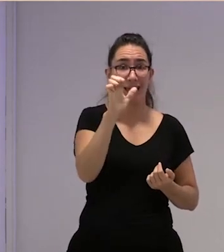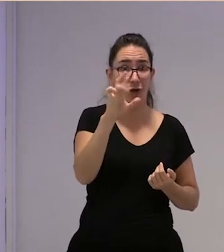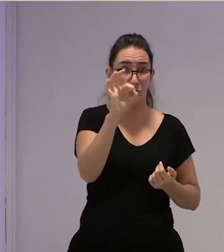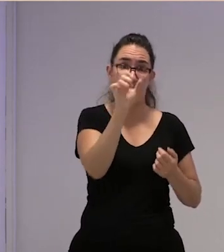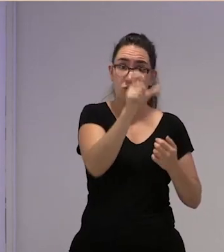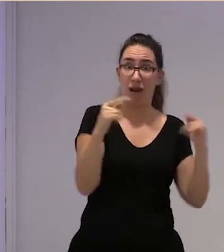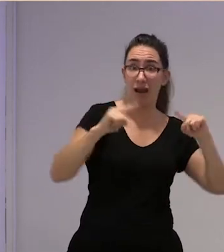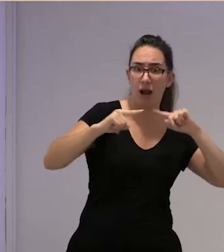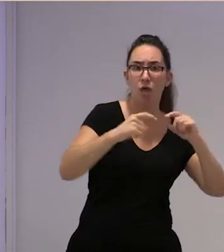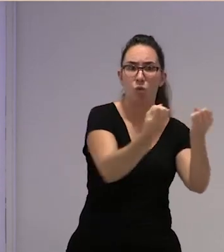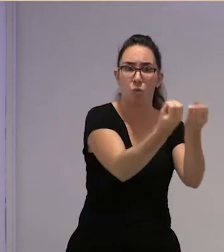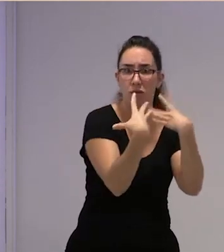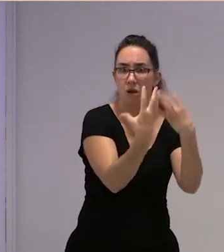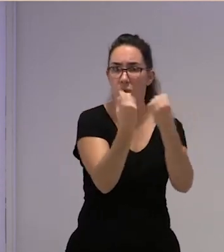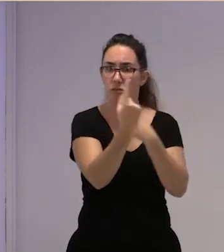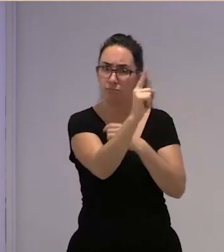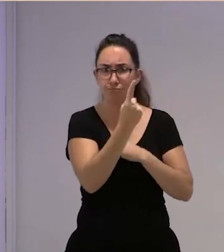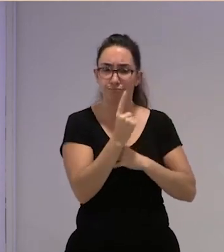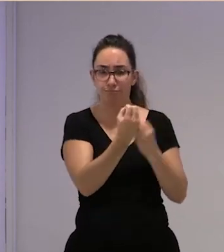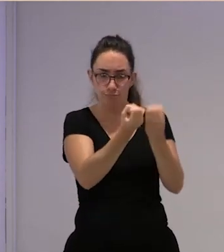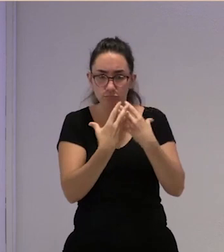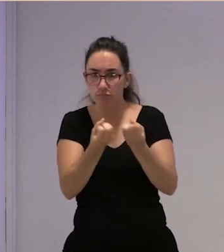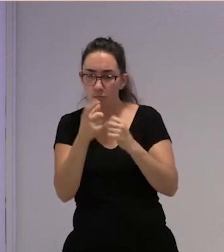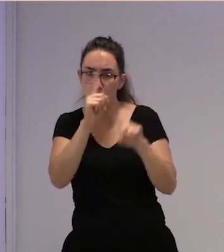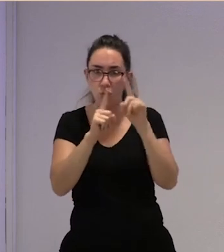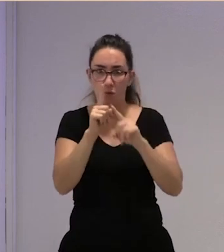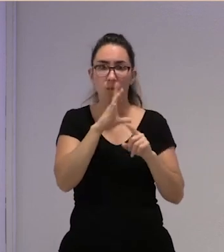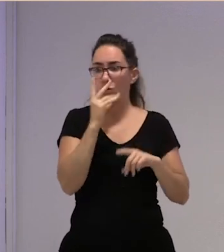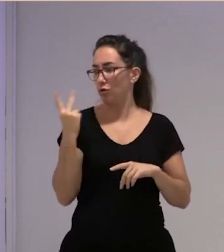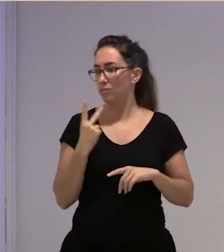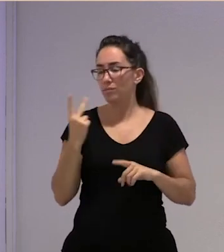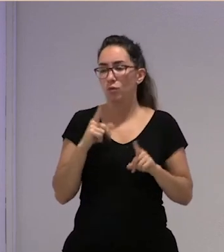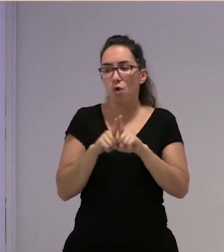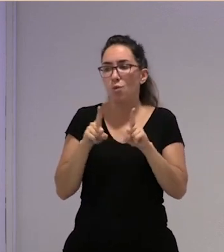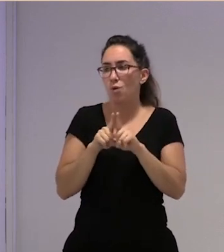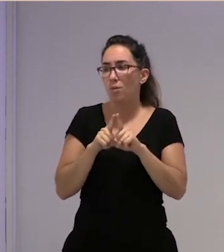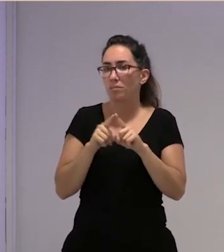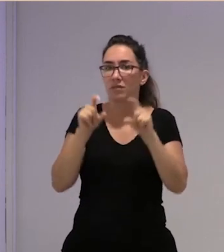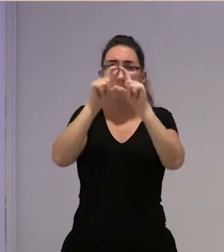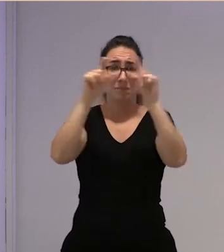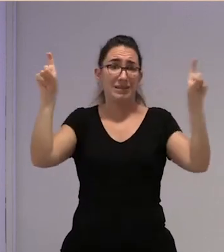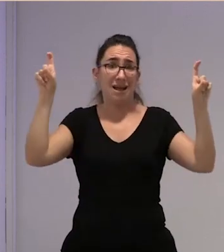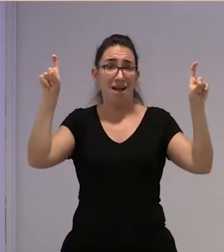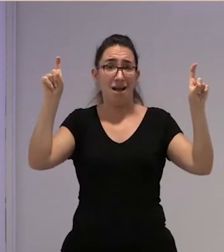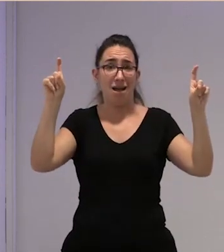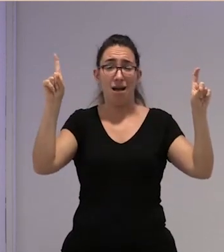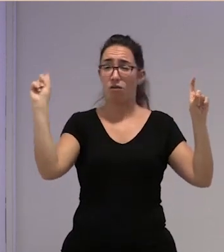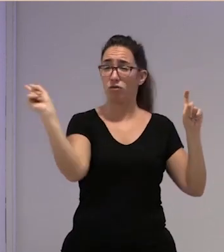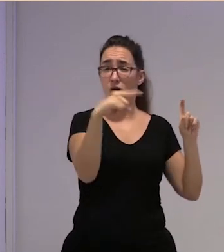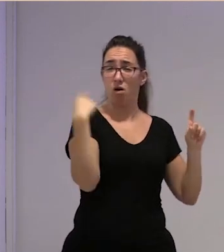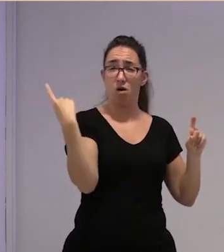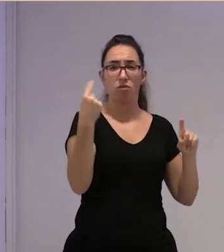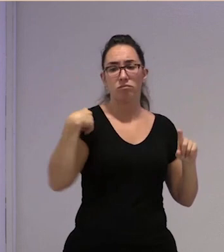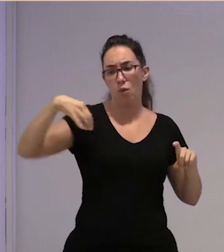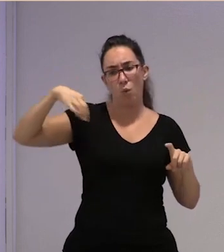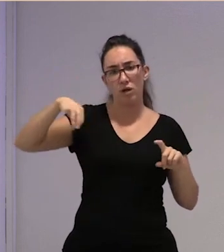sus problemas de otras fincas ¿sabes? porque yo creo que era éramos las únicas en toda la empresa las que la que defendíamos a